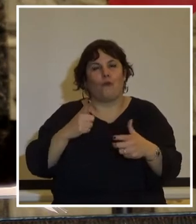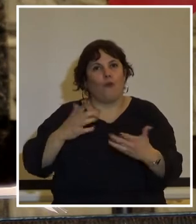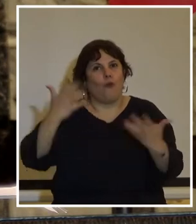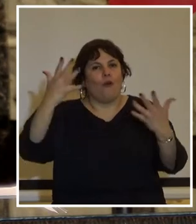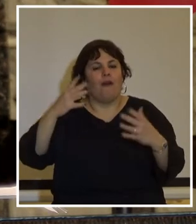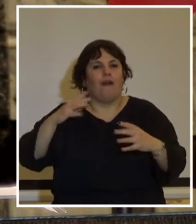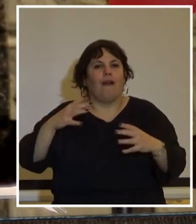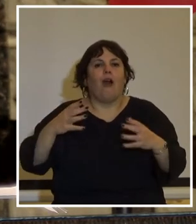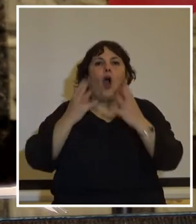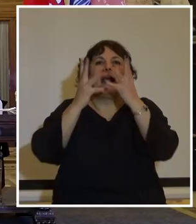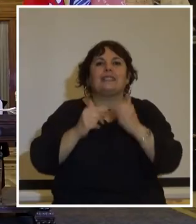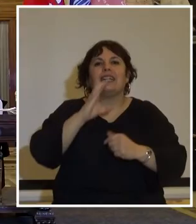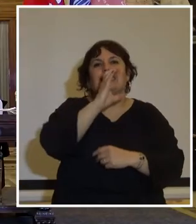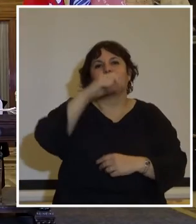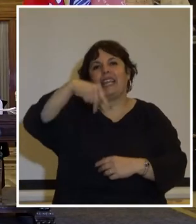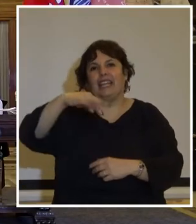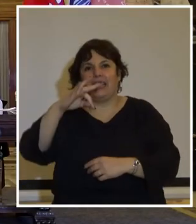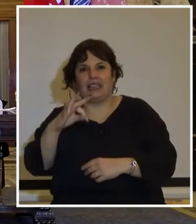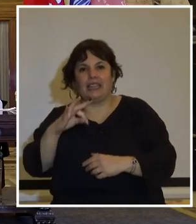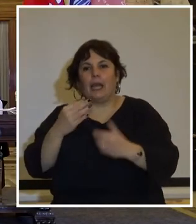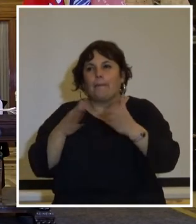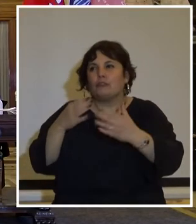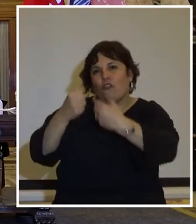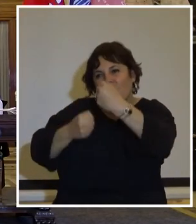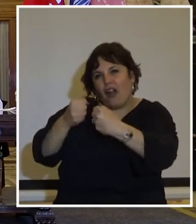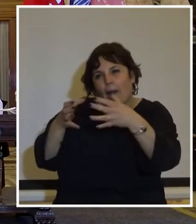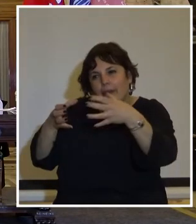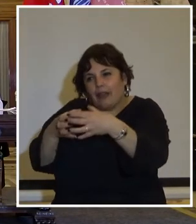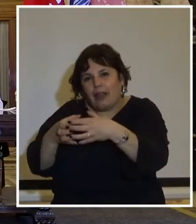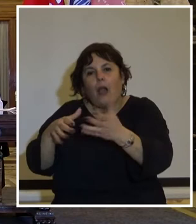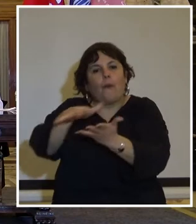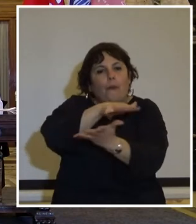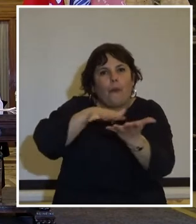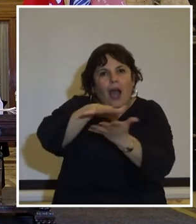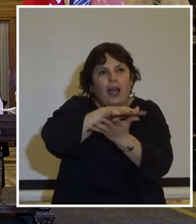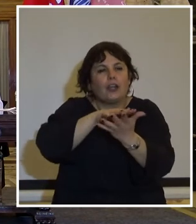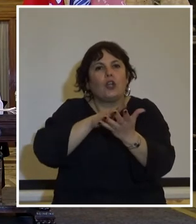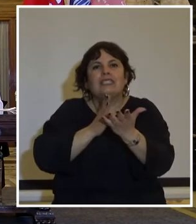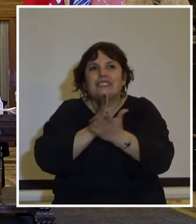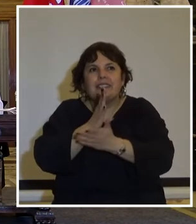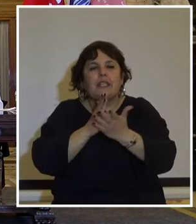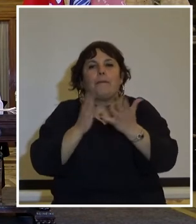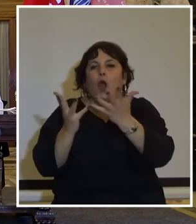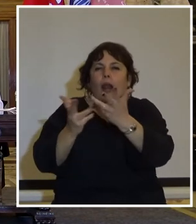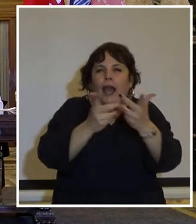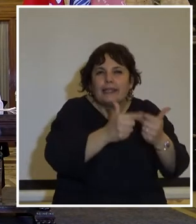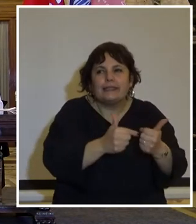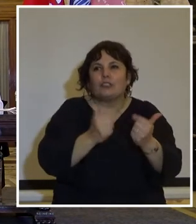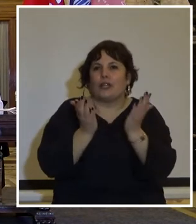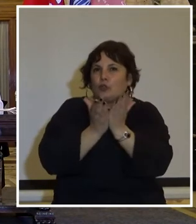organizada por la cnt desde las fábricas desde los barrios rodeada por las organizaciones